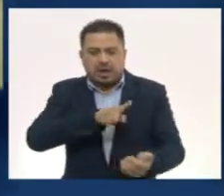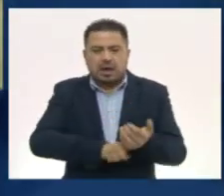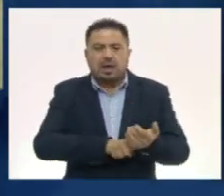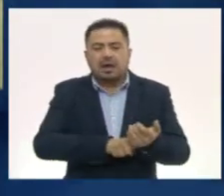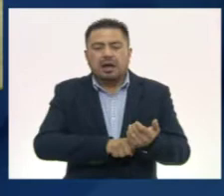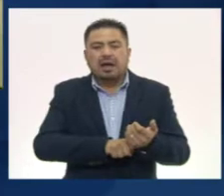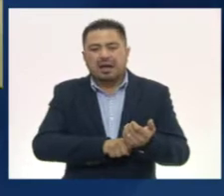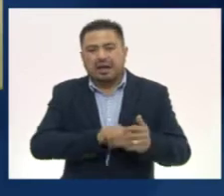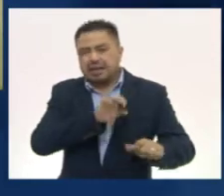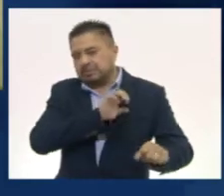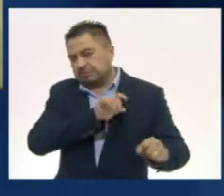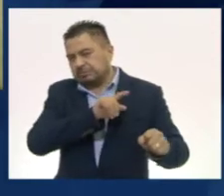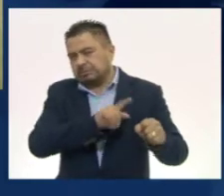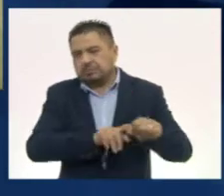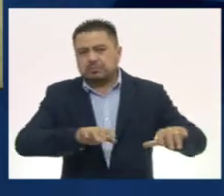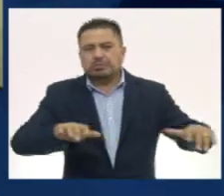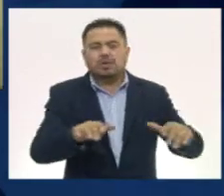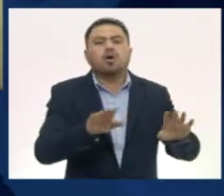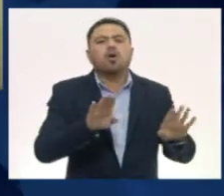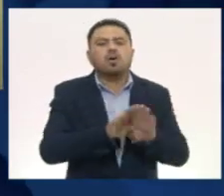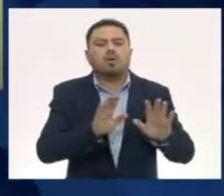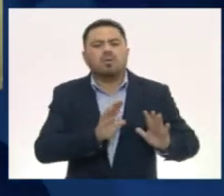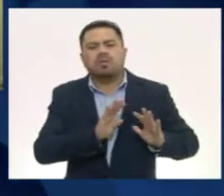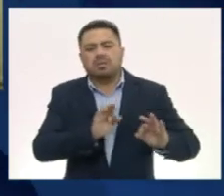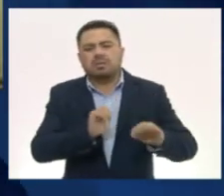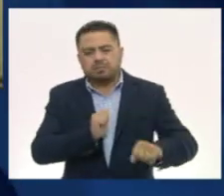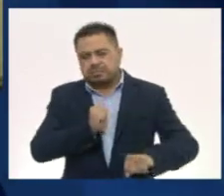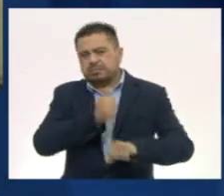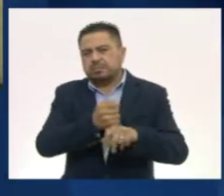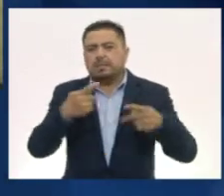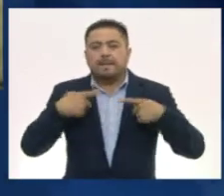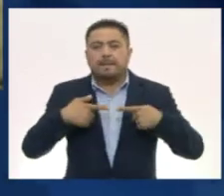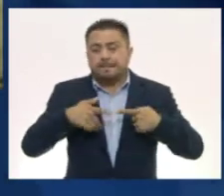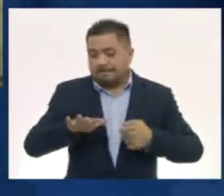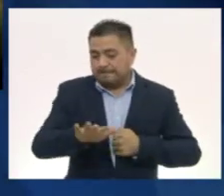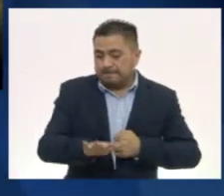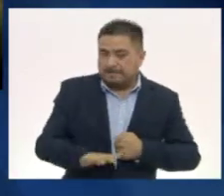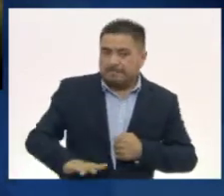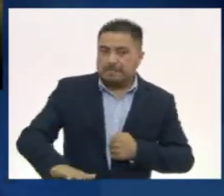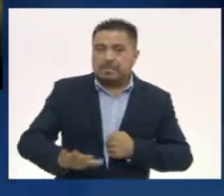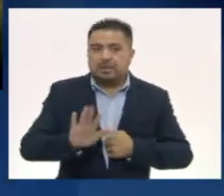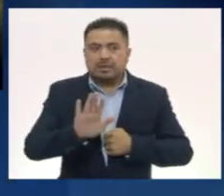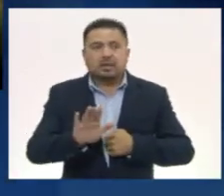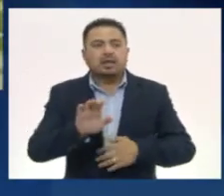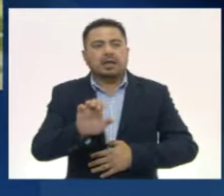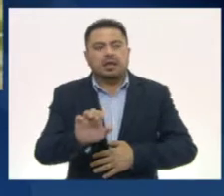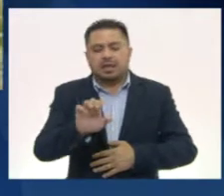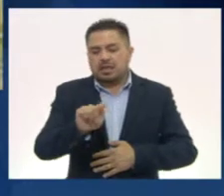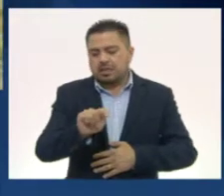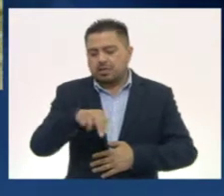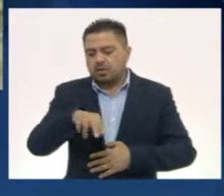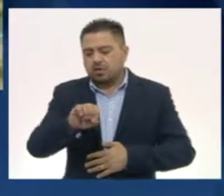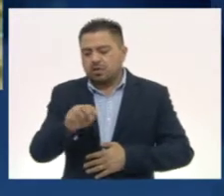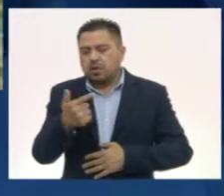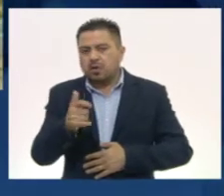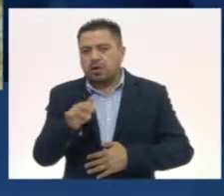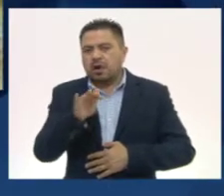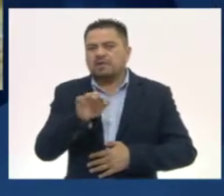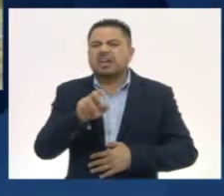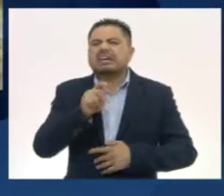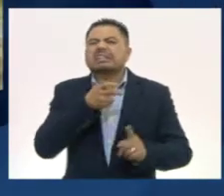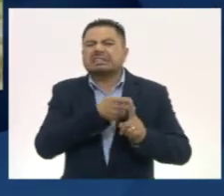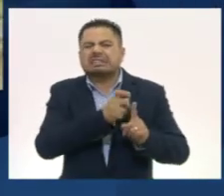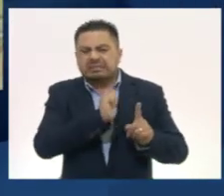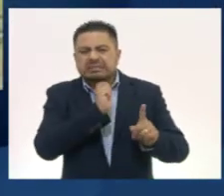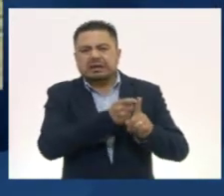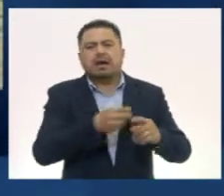genealogía en particular o cómo se fundó la población en cuestión. Etnográficos. En ellos se hacen referencias